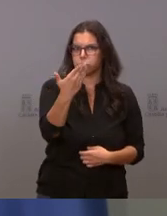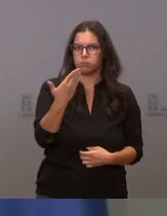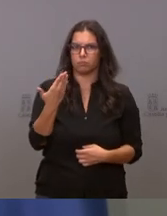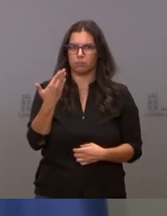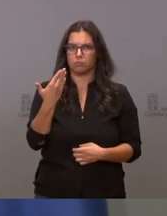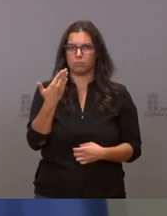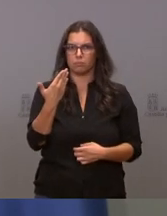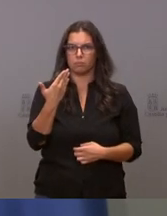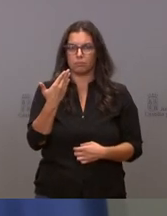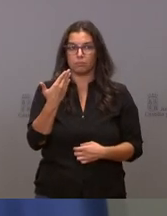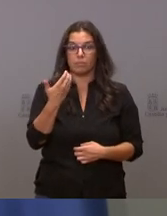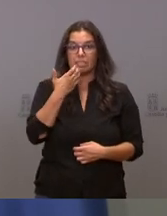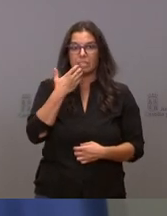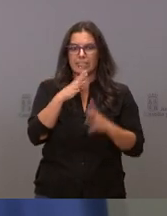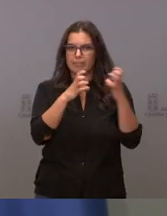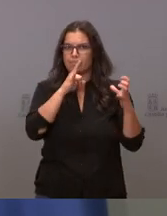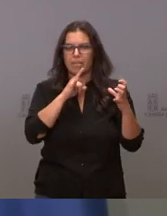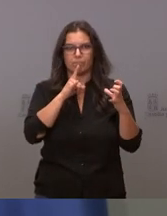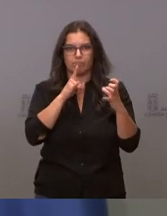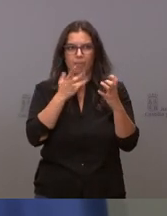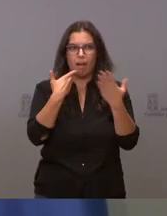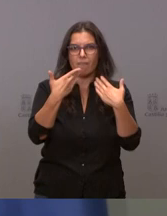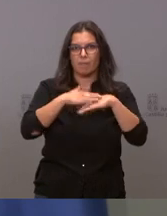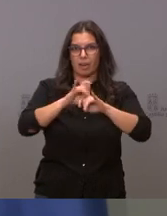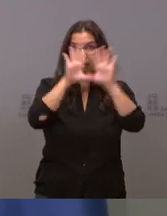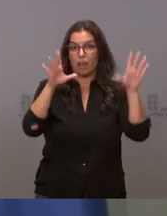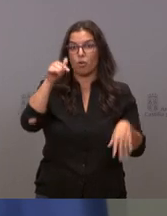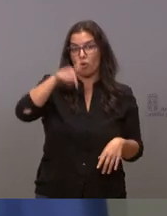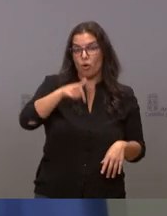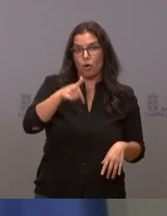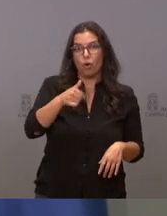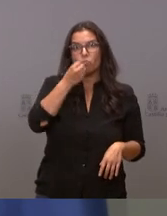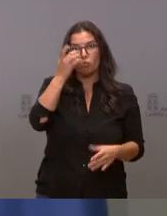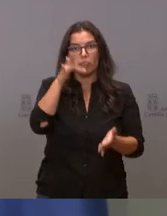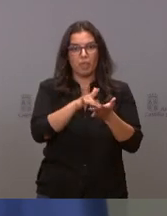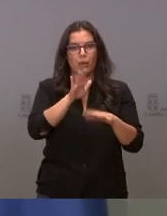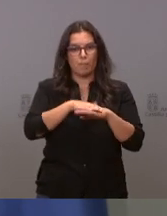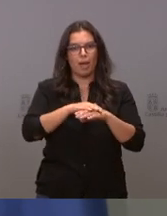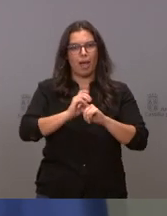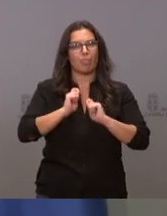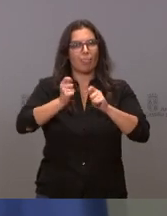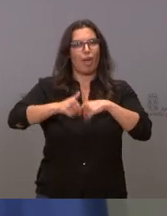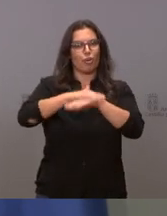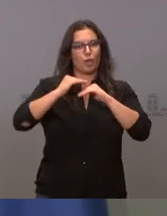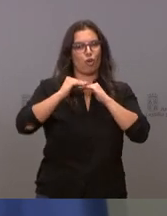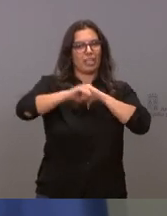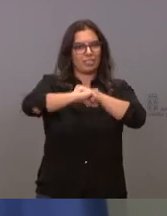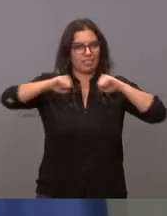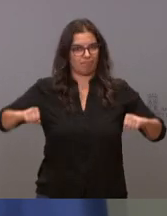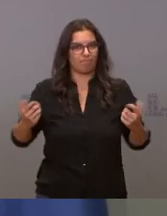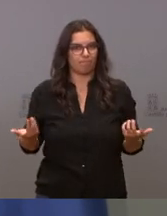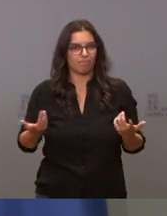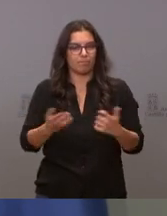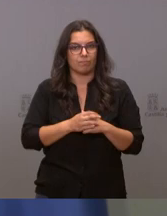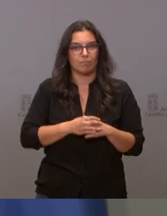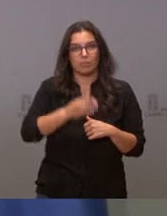aclara a los malentendidos. Y yo he de decirles que yo creo que hoy ha sido un buen día para la estabilidad del Gobierno y creo que